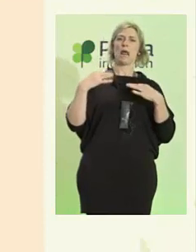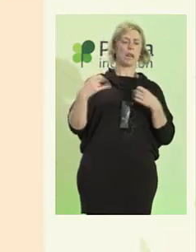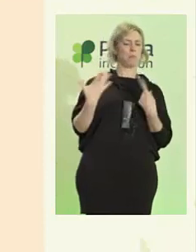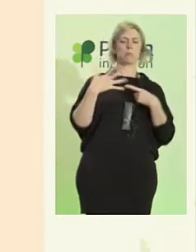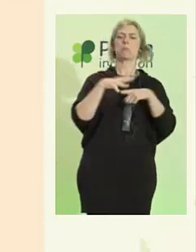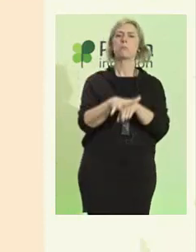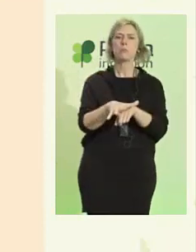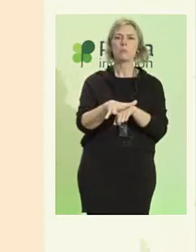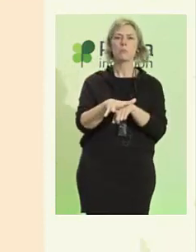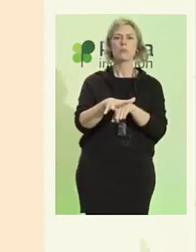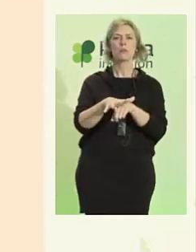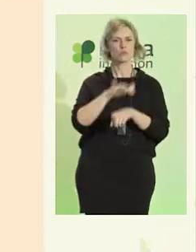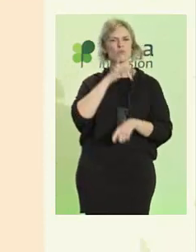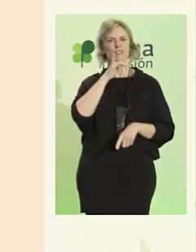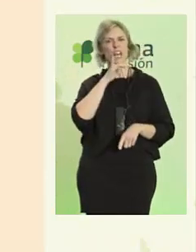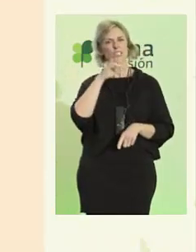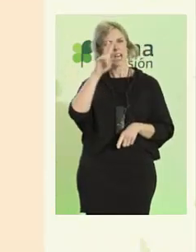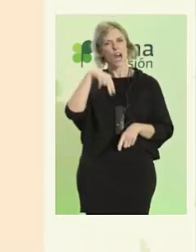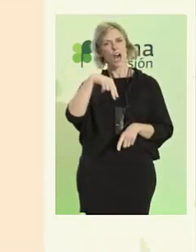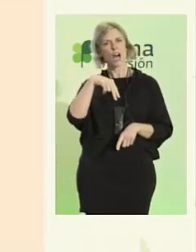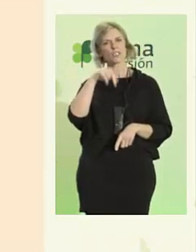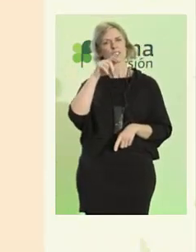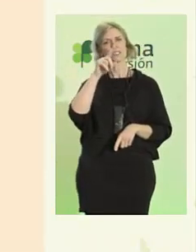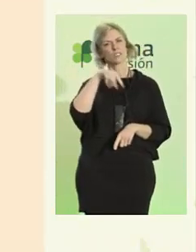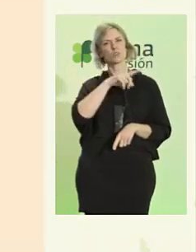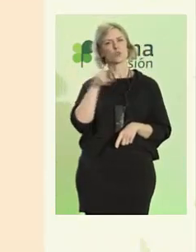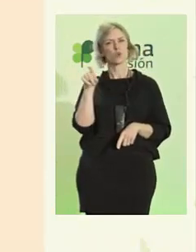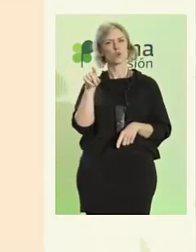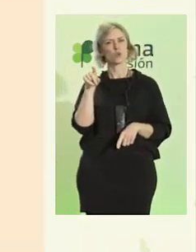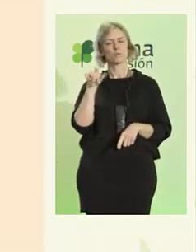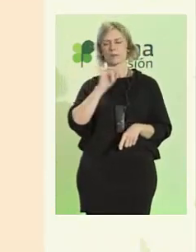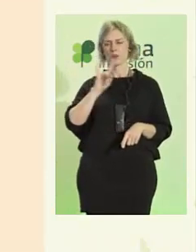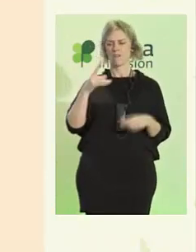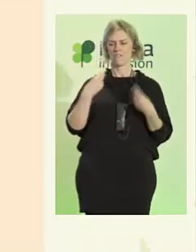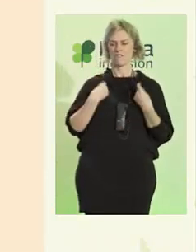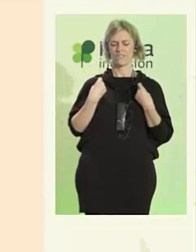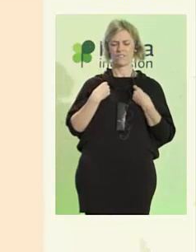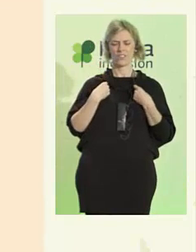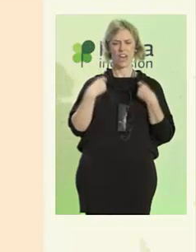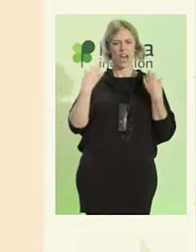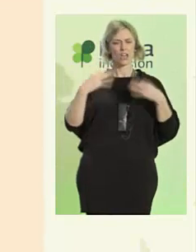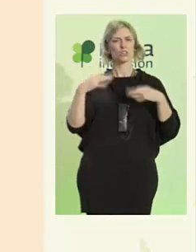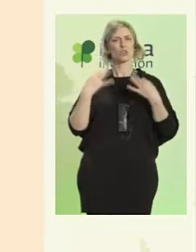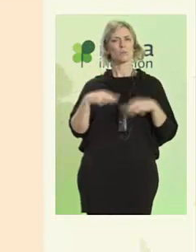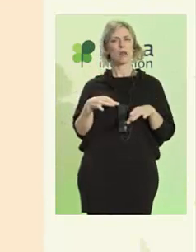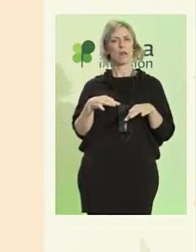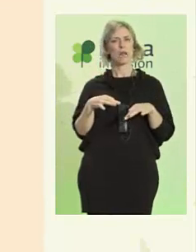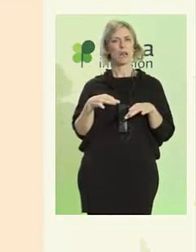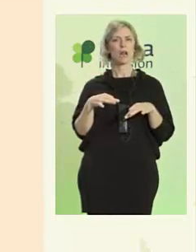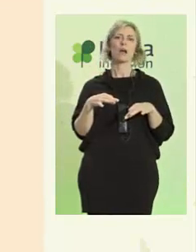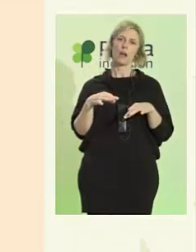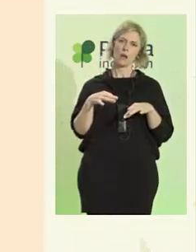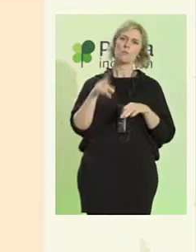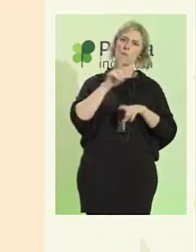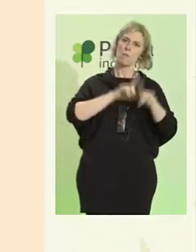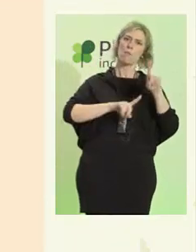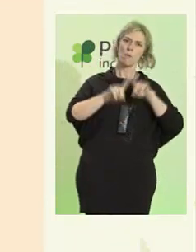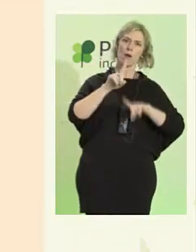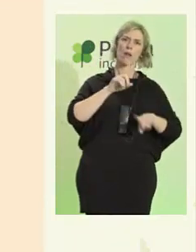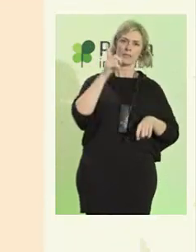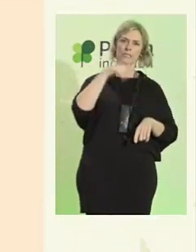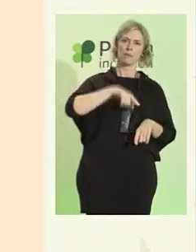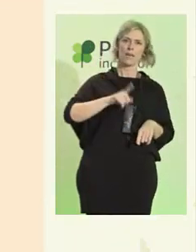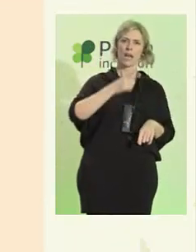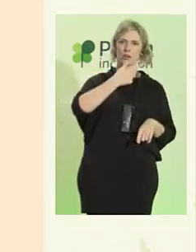Pero la vida ordinaria, la vida cotidiana, es parte del problema al que estamos haciendo frente.